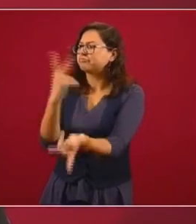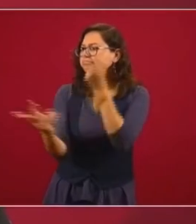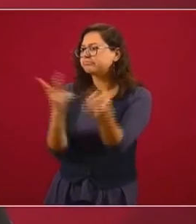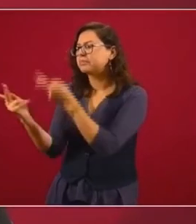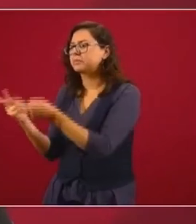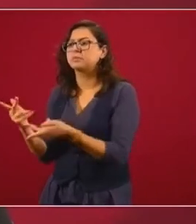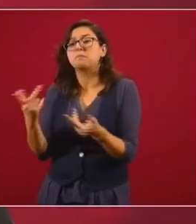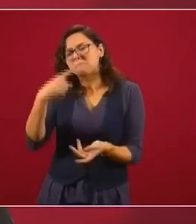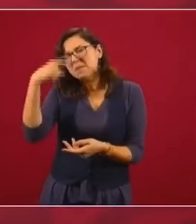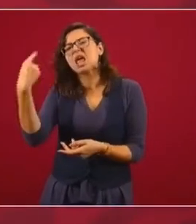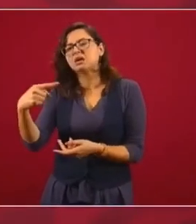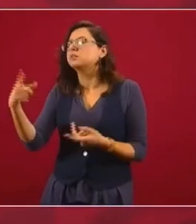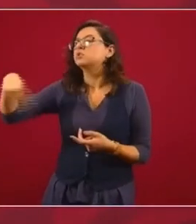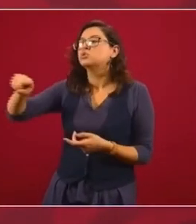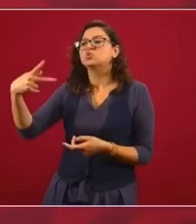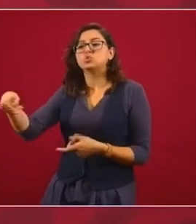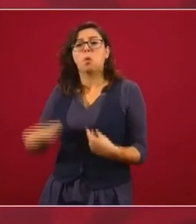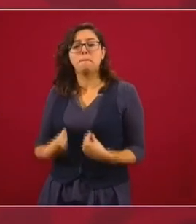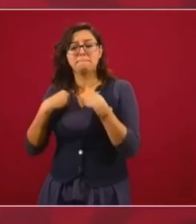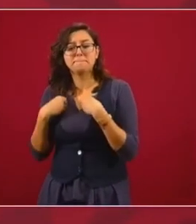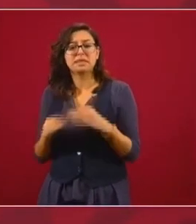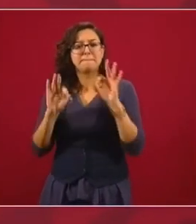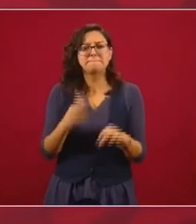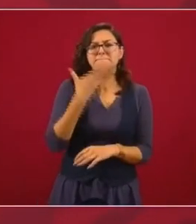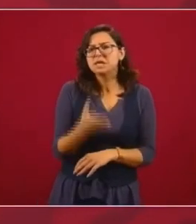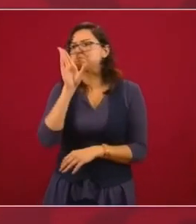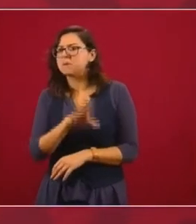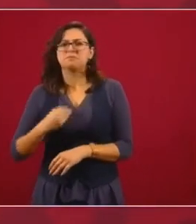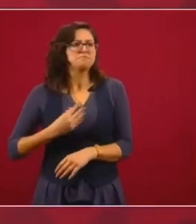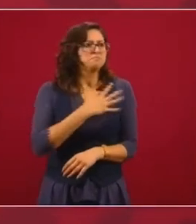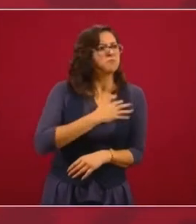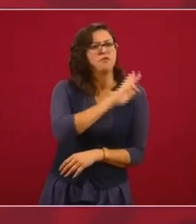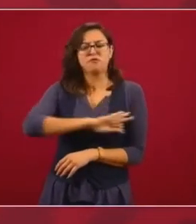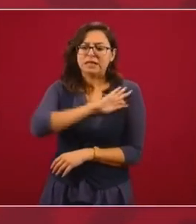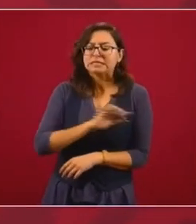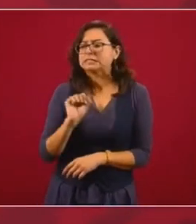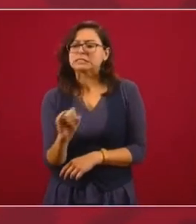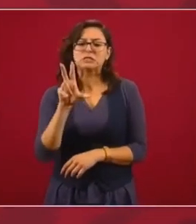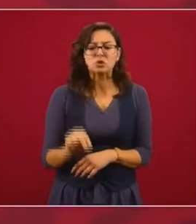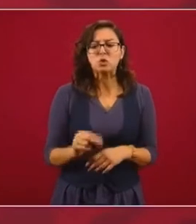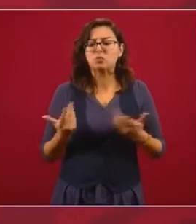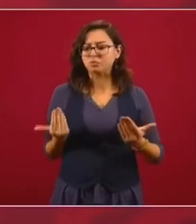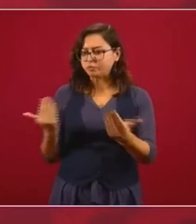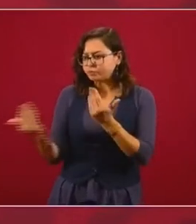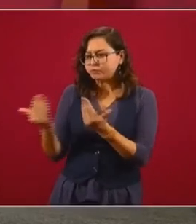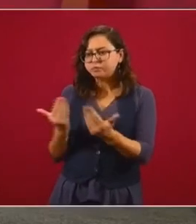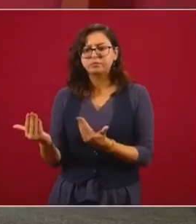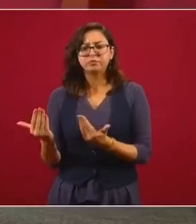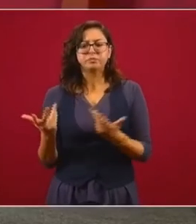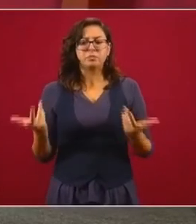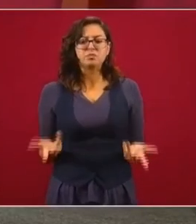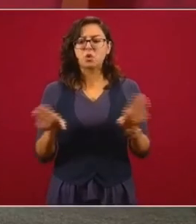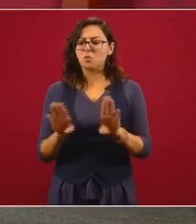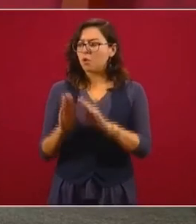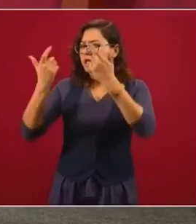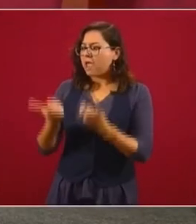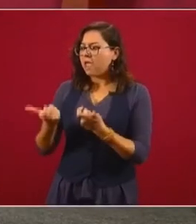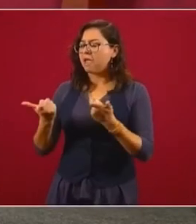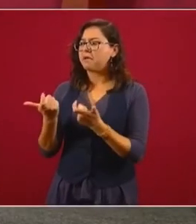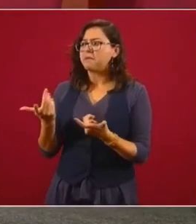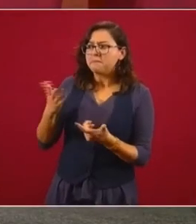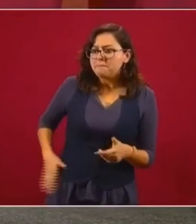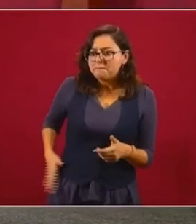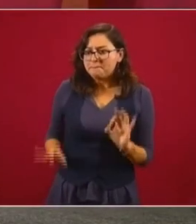el nivel de satisfacción del pueblo, de felicidad de la gente, para medir la situación económica,